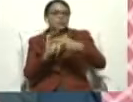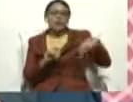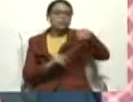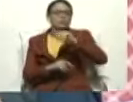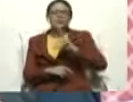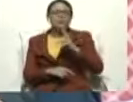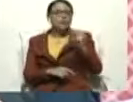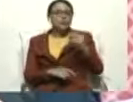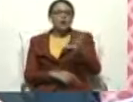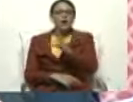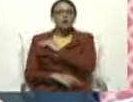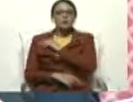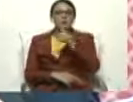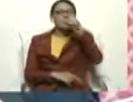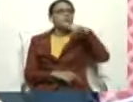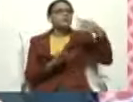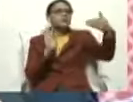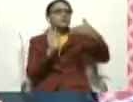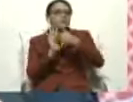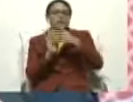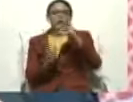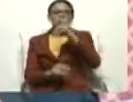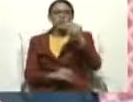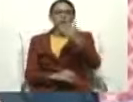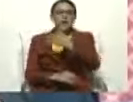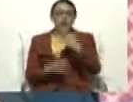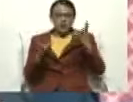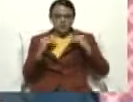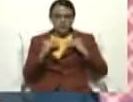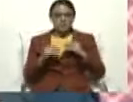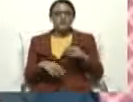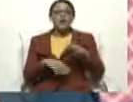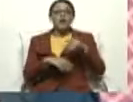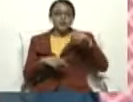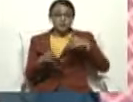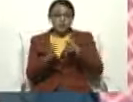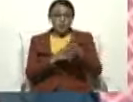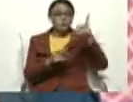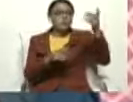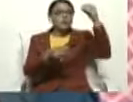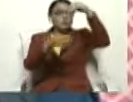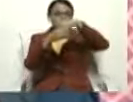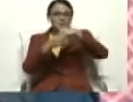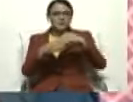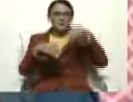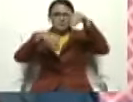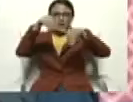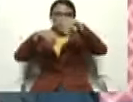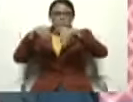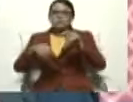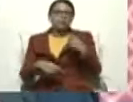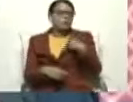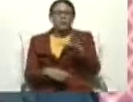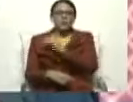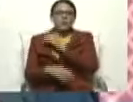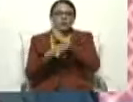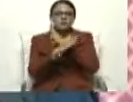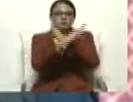en ningún proceso electoral que se celebre en la República Bolivariana de Venezuela.